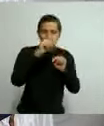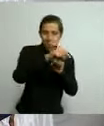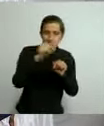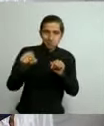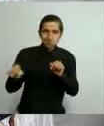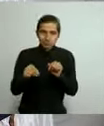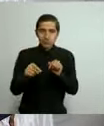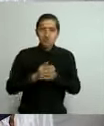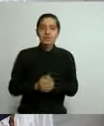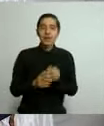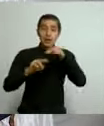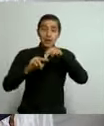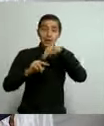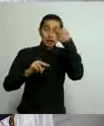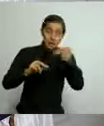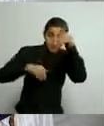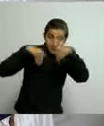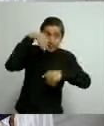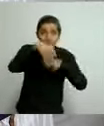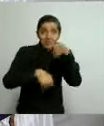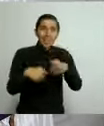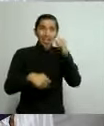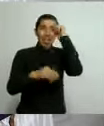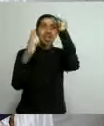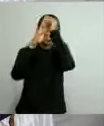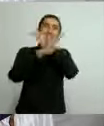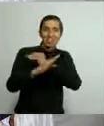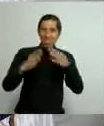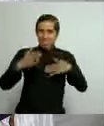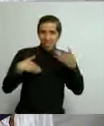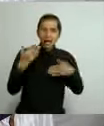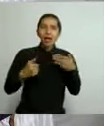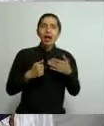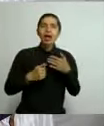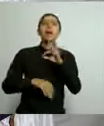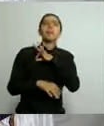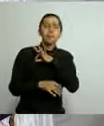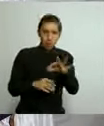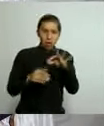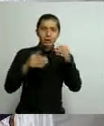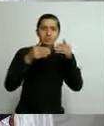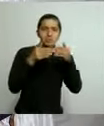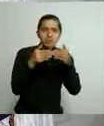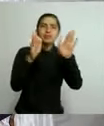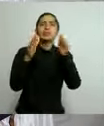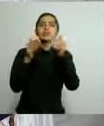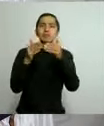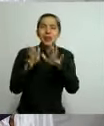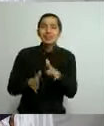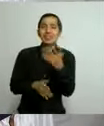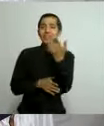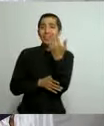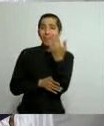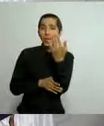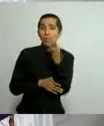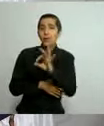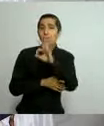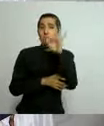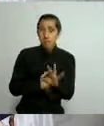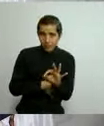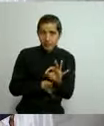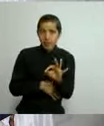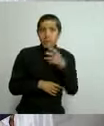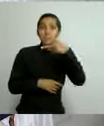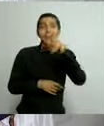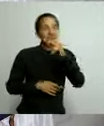En balnearios y lugares recreativos podrán aperturar al 50%, pero deberán